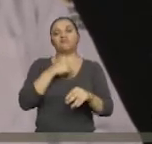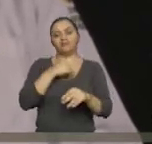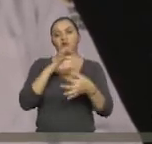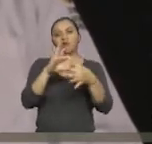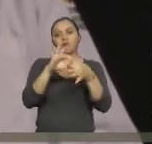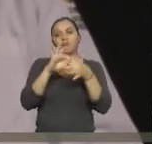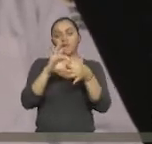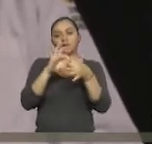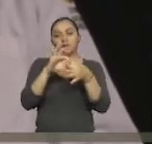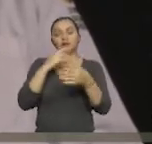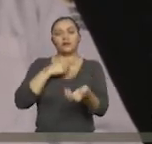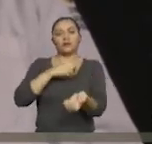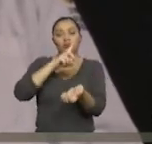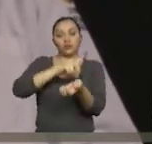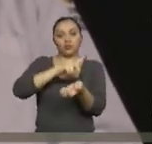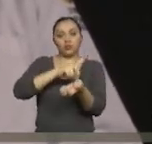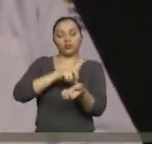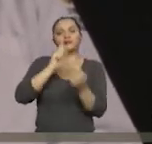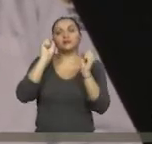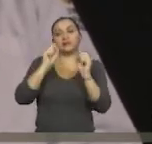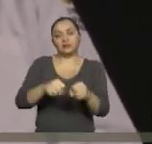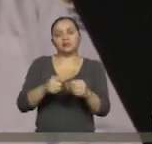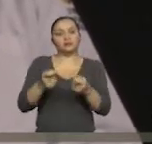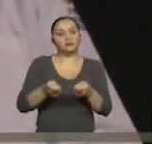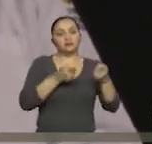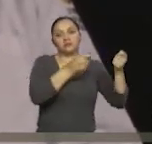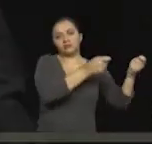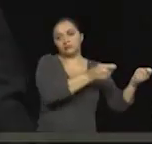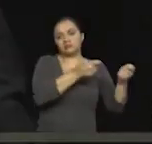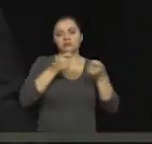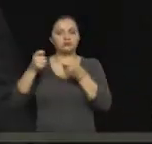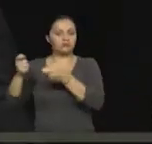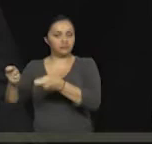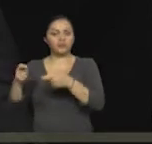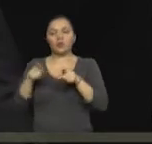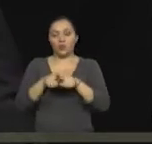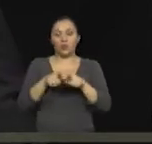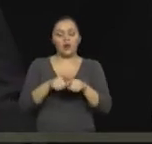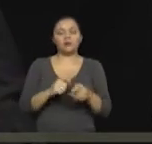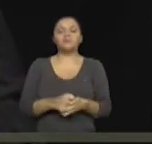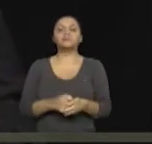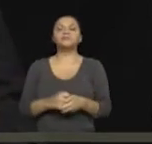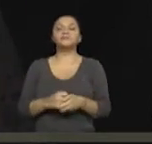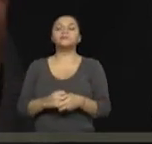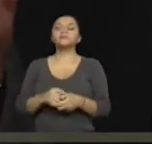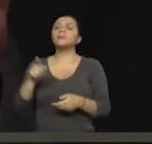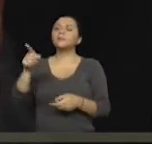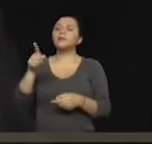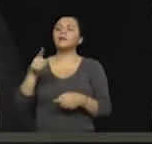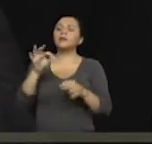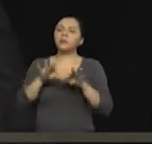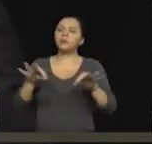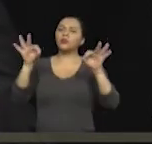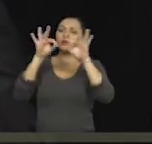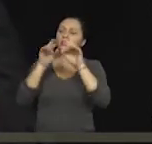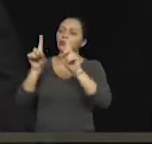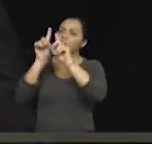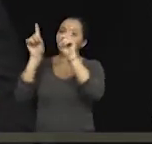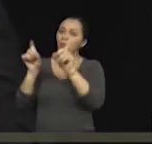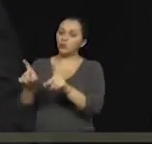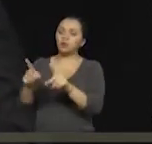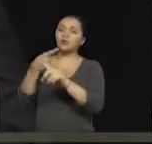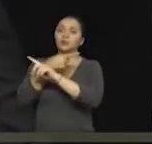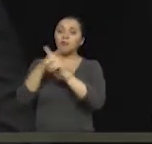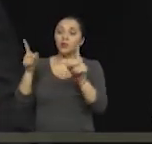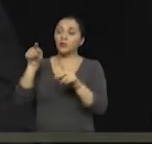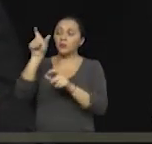realmente médico para que él valore también esa situación. Es importante rescatar cuando tú haces las patologías que estás hablando, pero